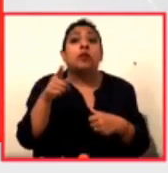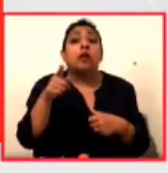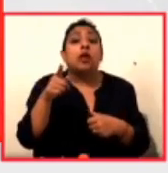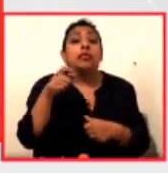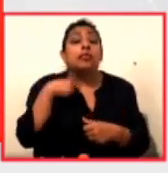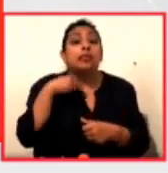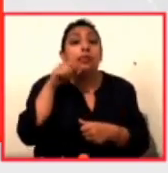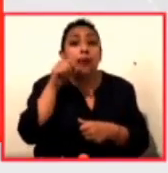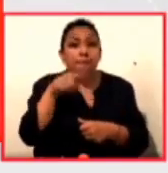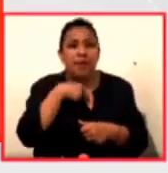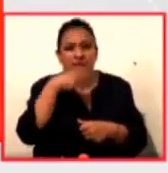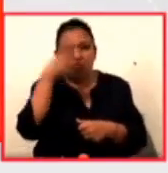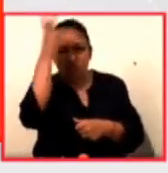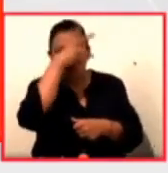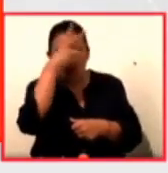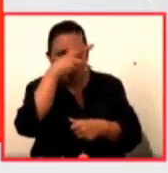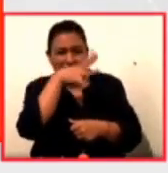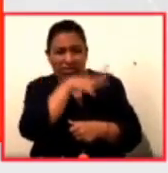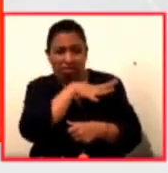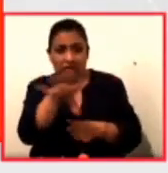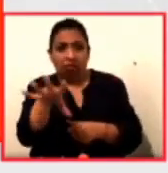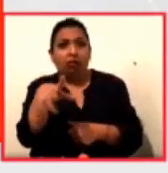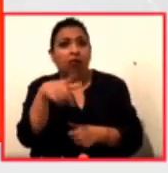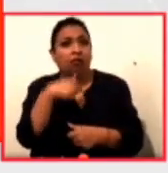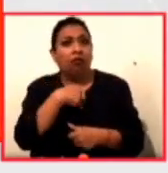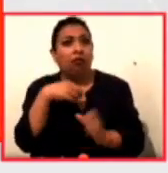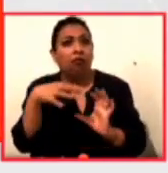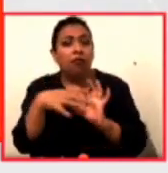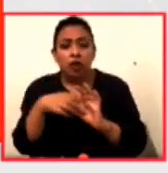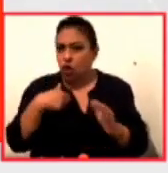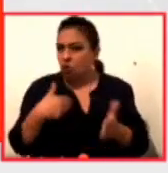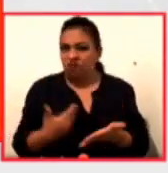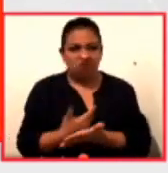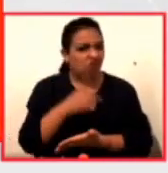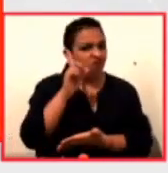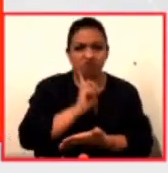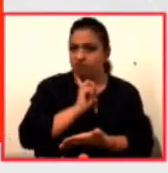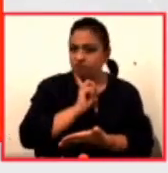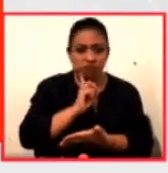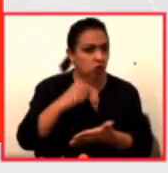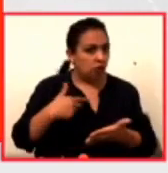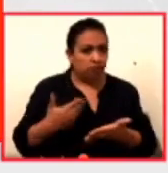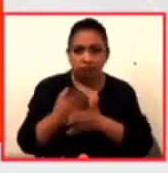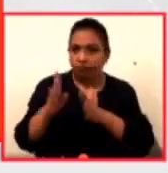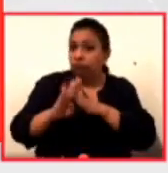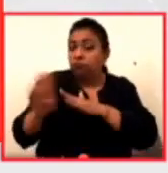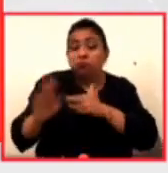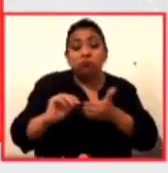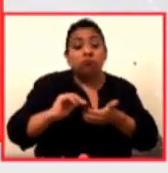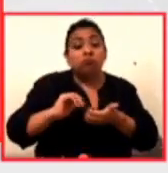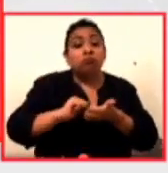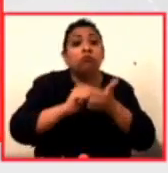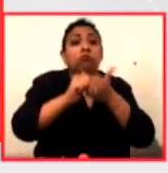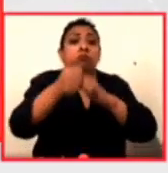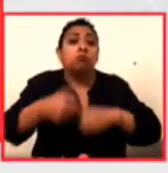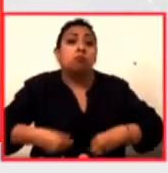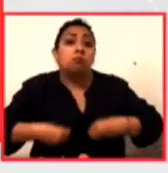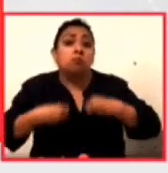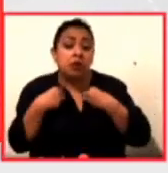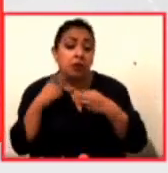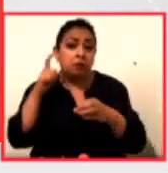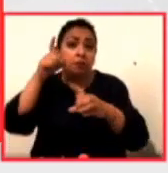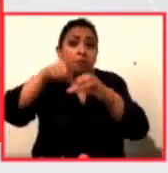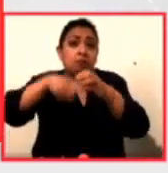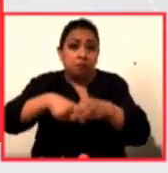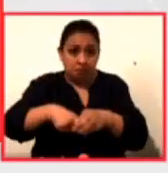lo que Trump tanto detesta. Pero no nací mujer ni inmigrante. Me hice en el camino y me suscribo a la rúbrica de Sor